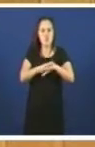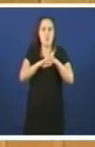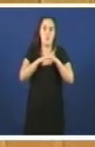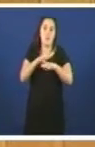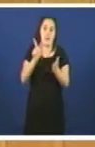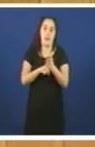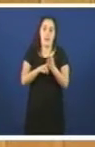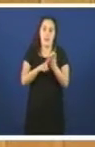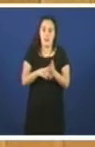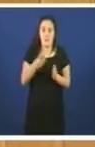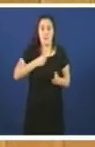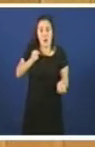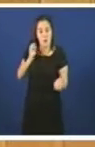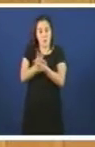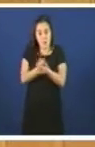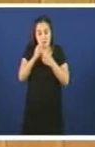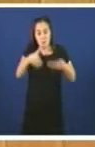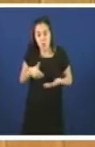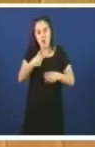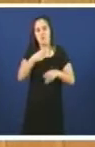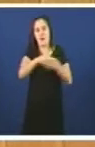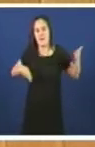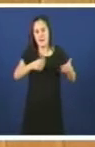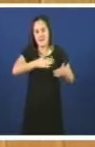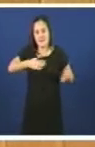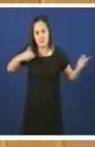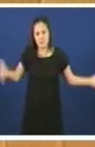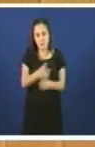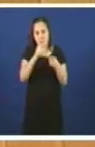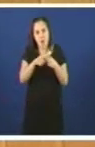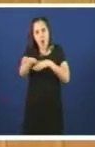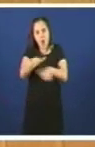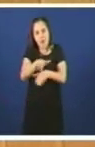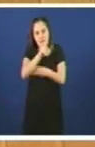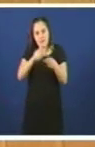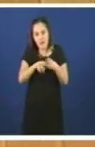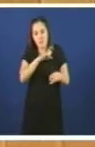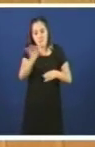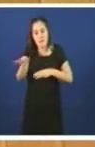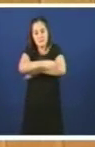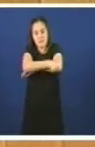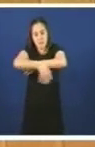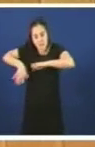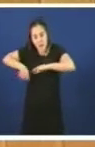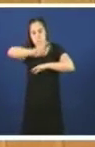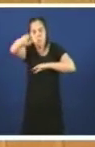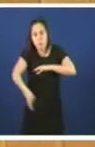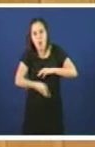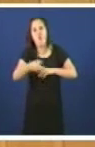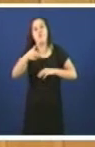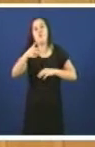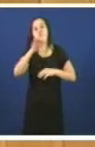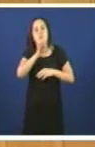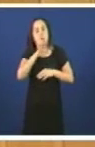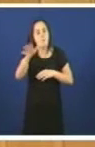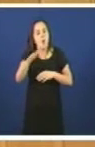posta da actual xunta de Galicia pasa por unha promoción activa, activa, transversal e multidimensional do galego, xa que a lingua requiere de